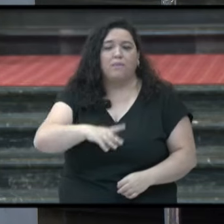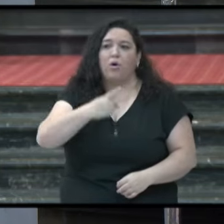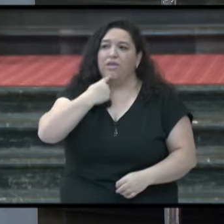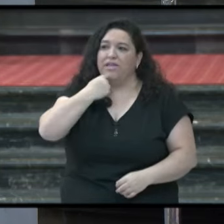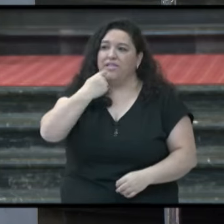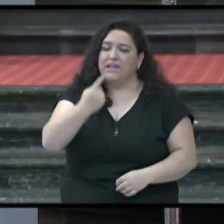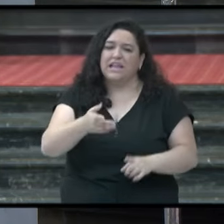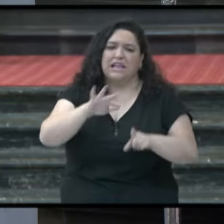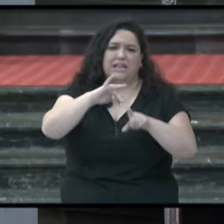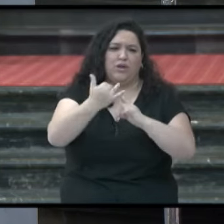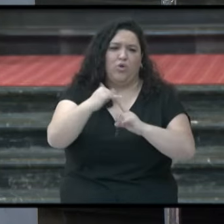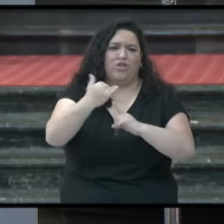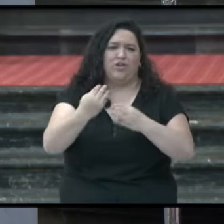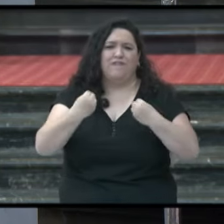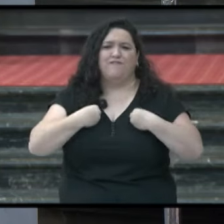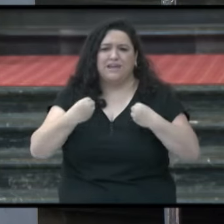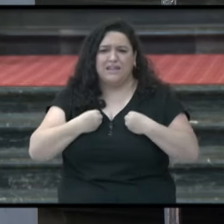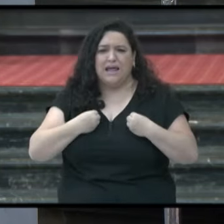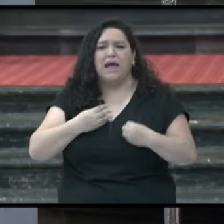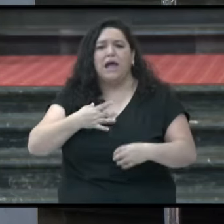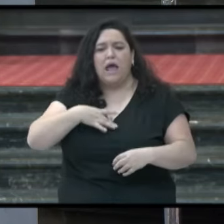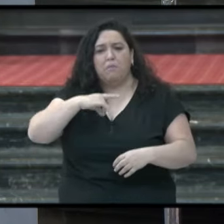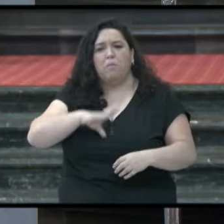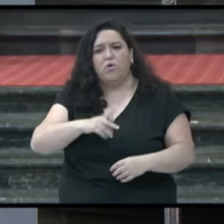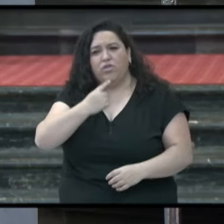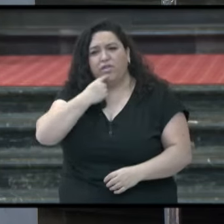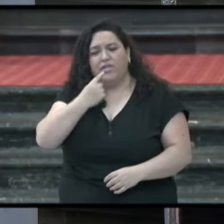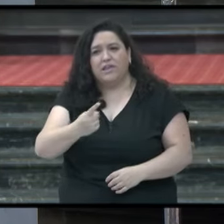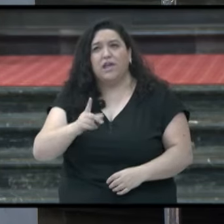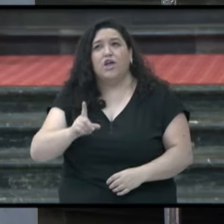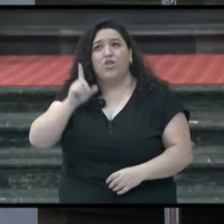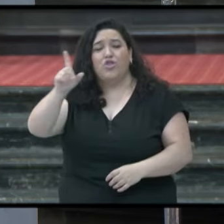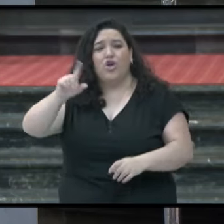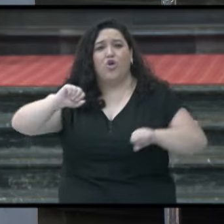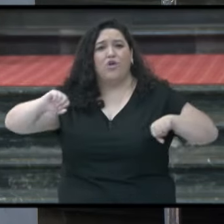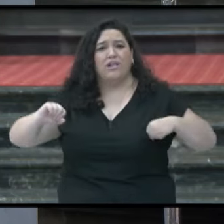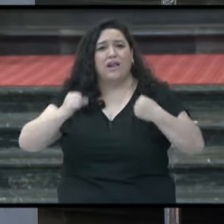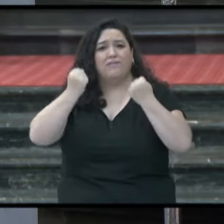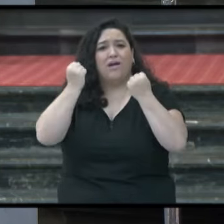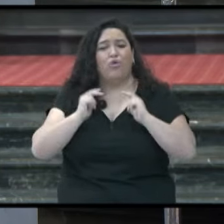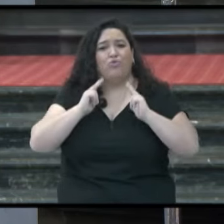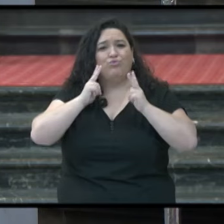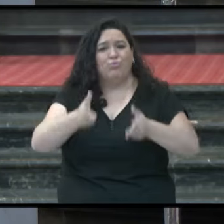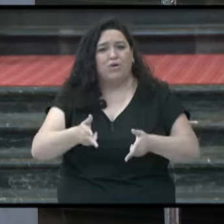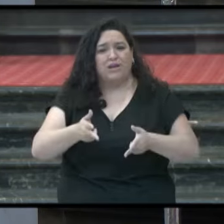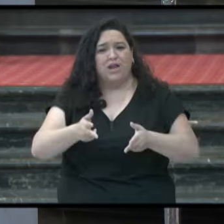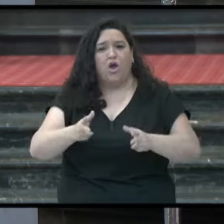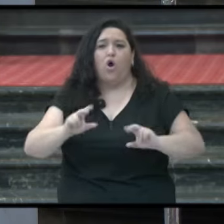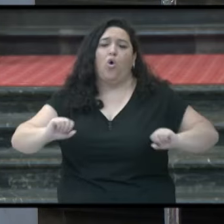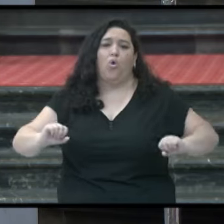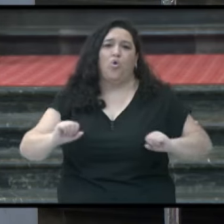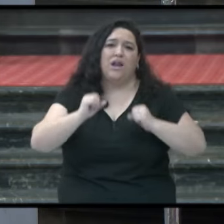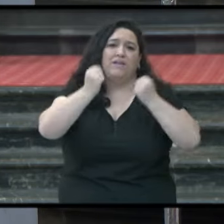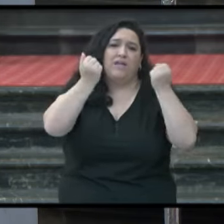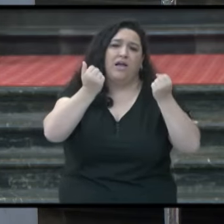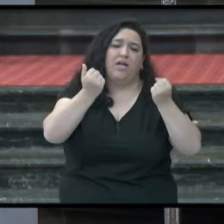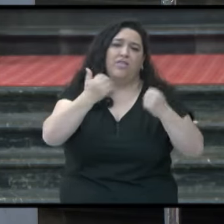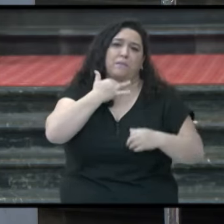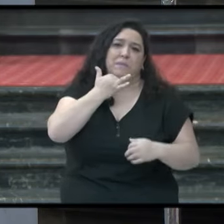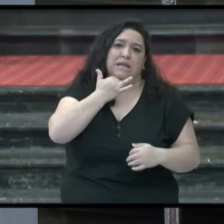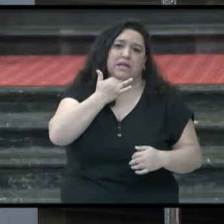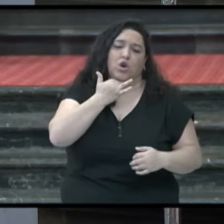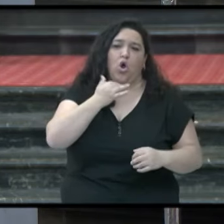distintas ocasiones de nuestra vida. Dios nos ha librado de la muerte, o nos ha librado de peligros,